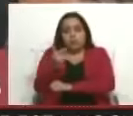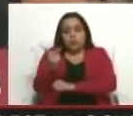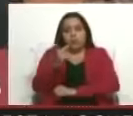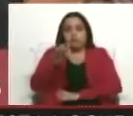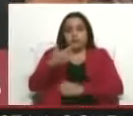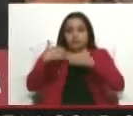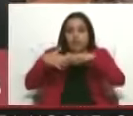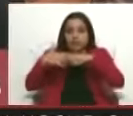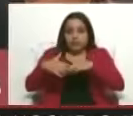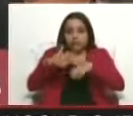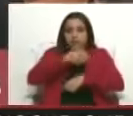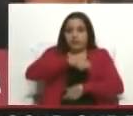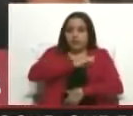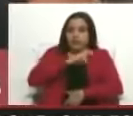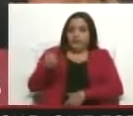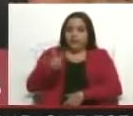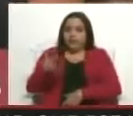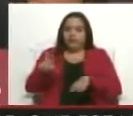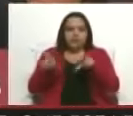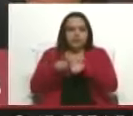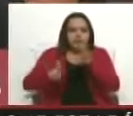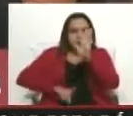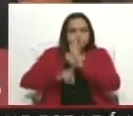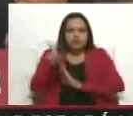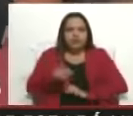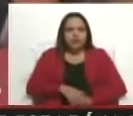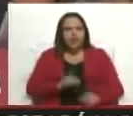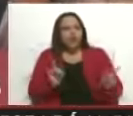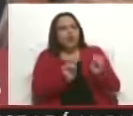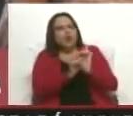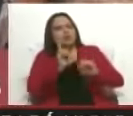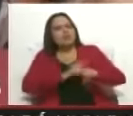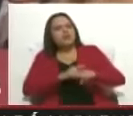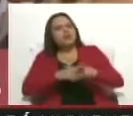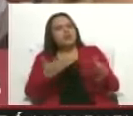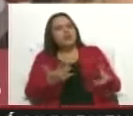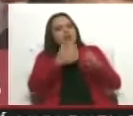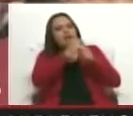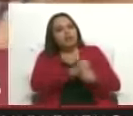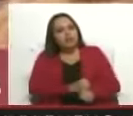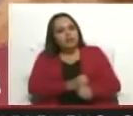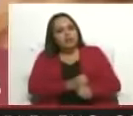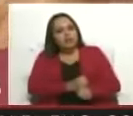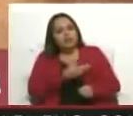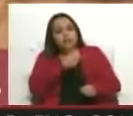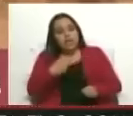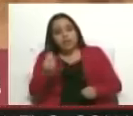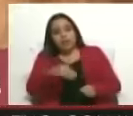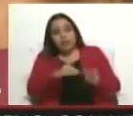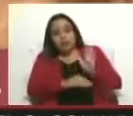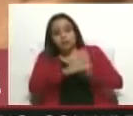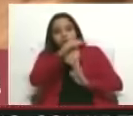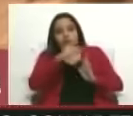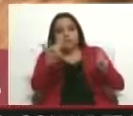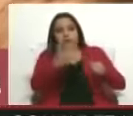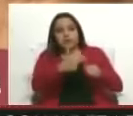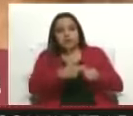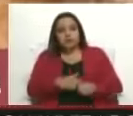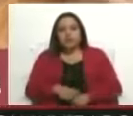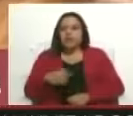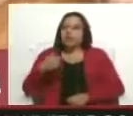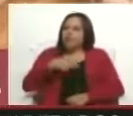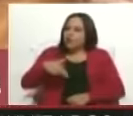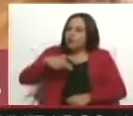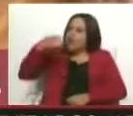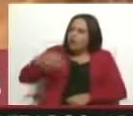empresas, como lo hemos venido desarrollando. ¿Por qué a corto plazo qué se espera con Kiriquir? ¿A les gustaría aumentar producción? Vamos a levantar la producción. No es